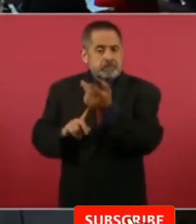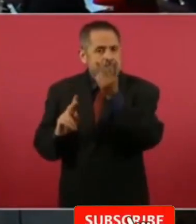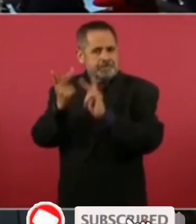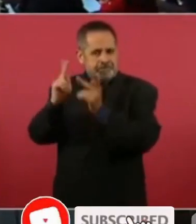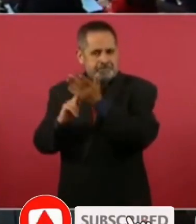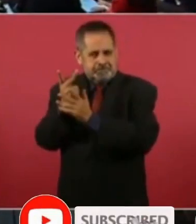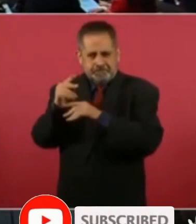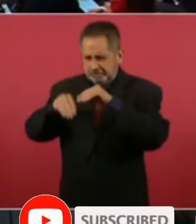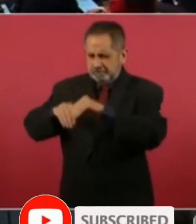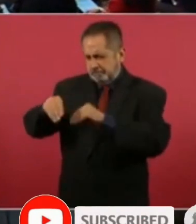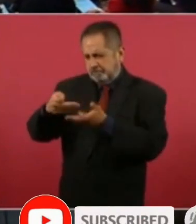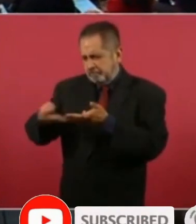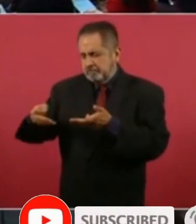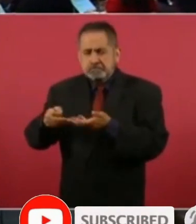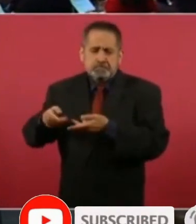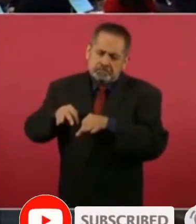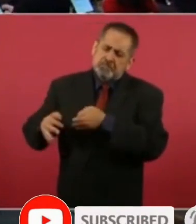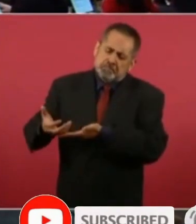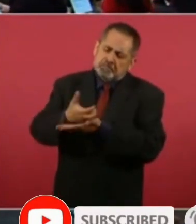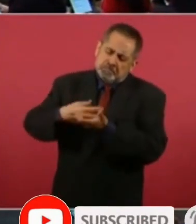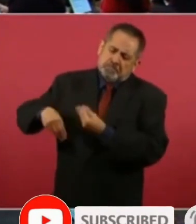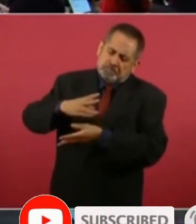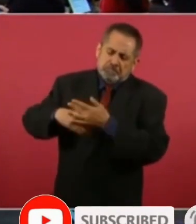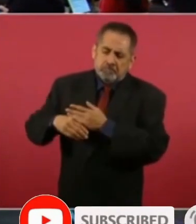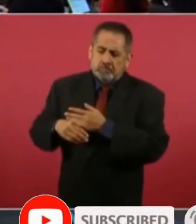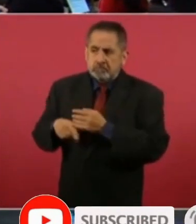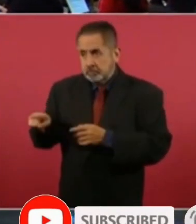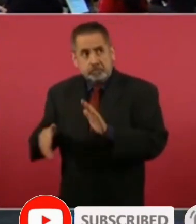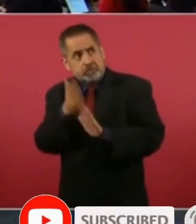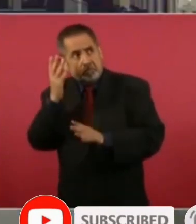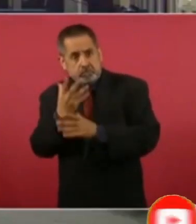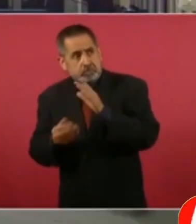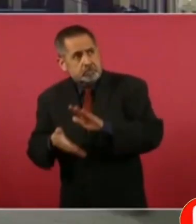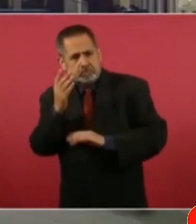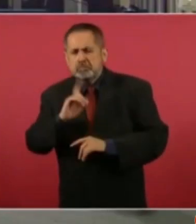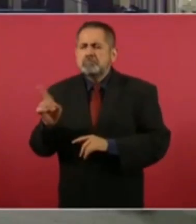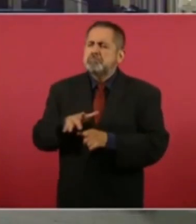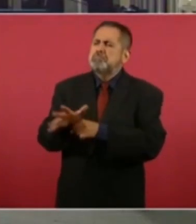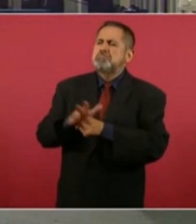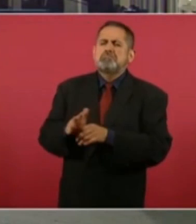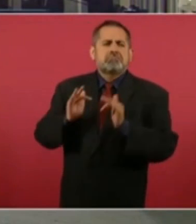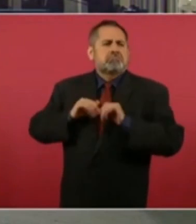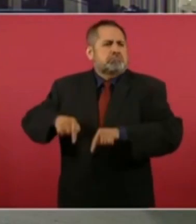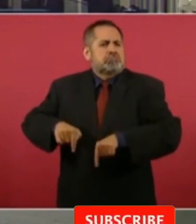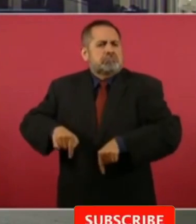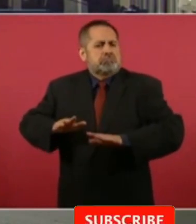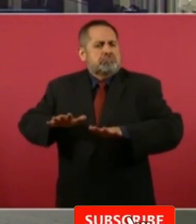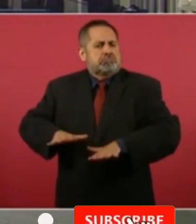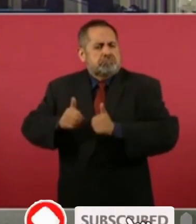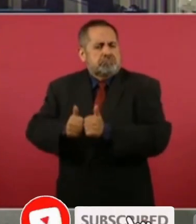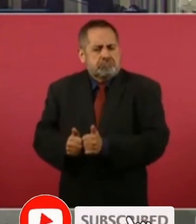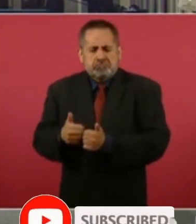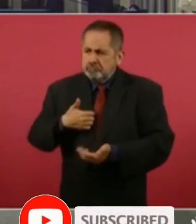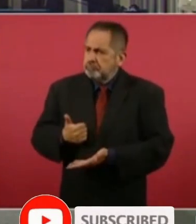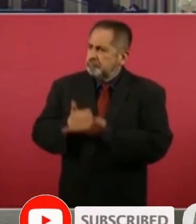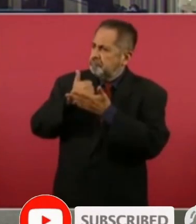que sostiene precisamente a través de Sembrando Vida. Y él se siente muy orgulloso de estar ayudando